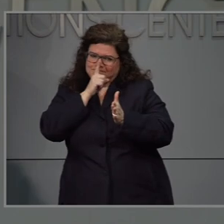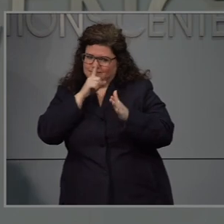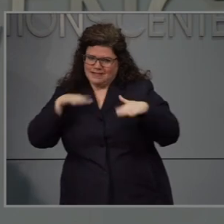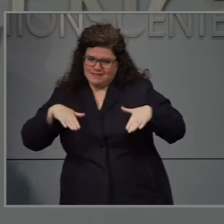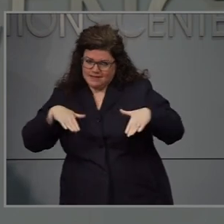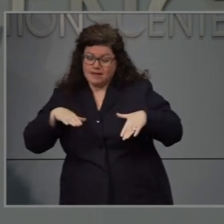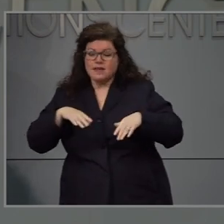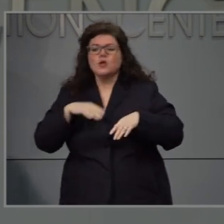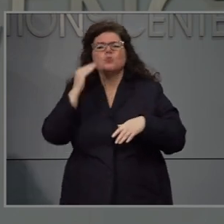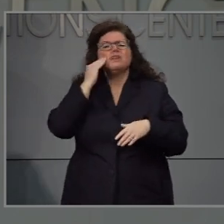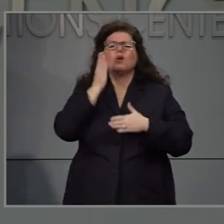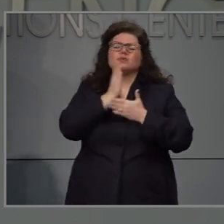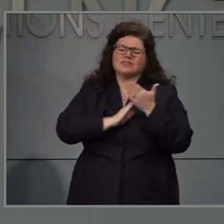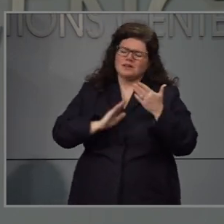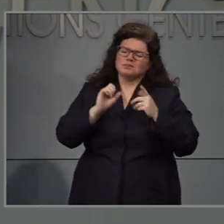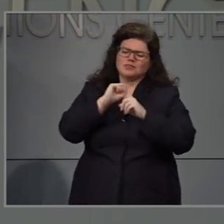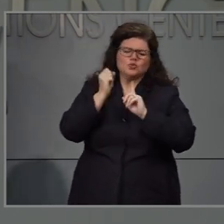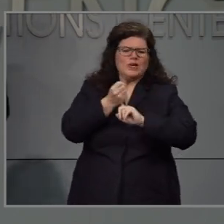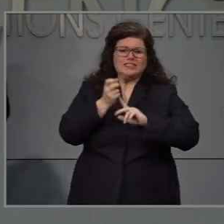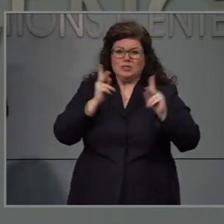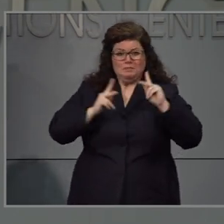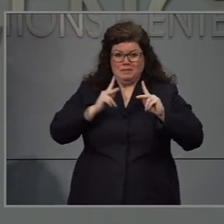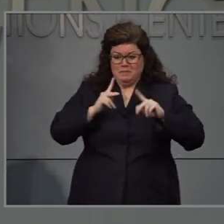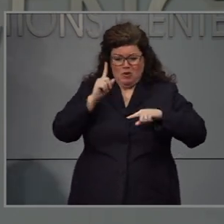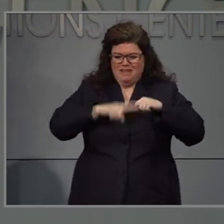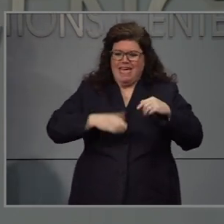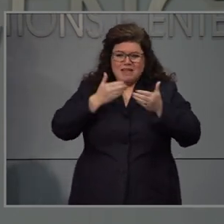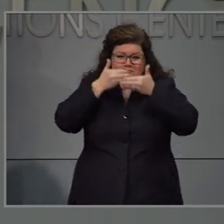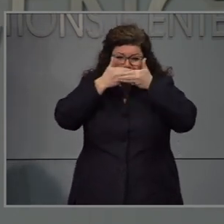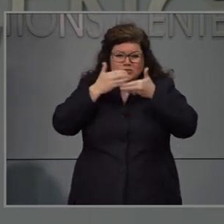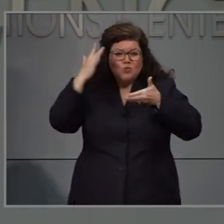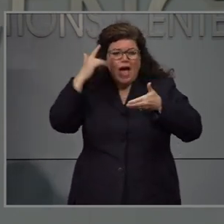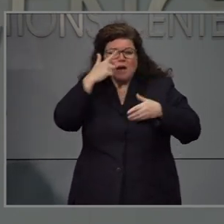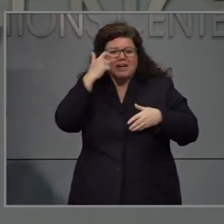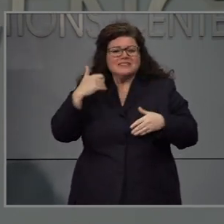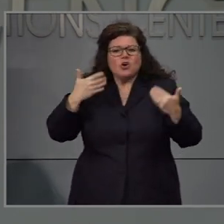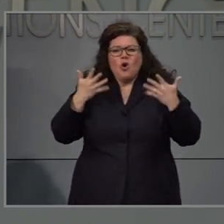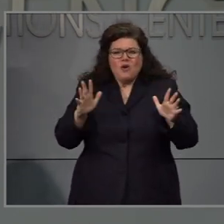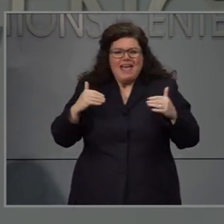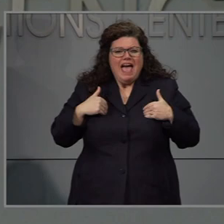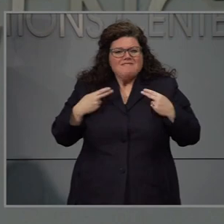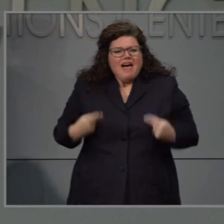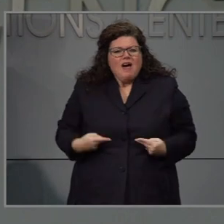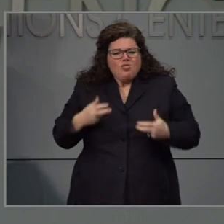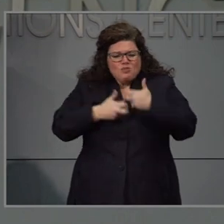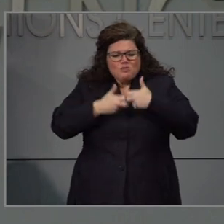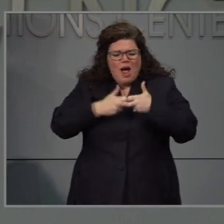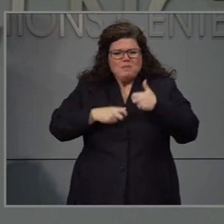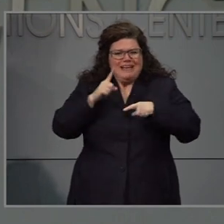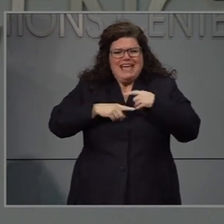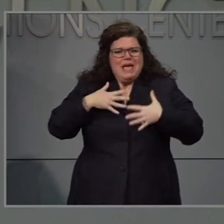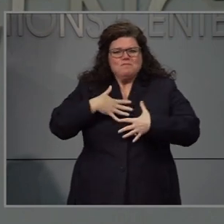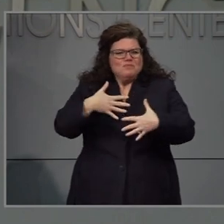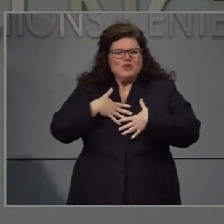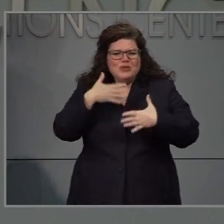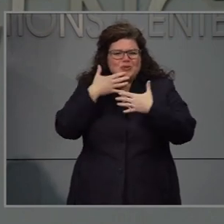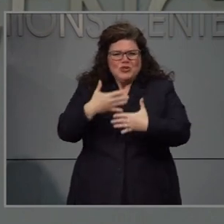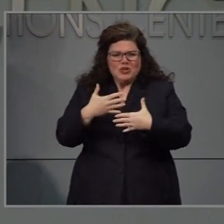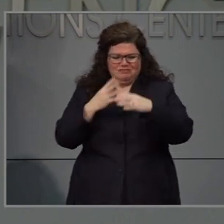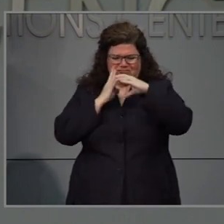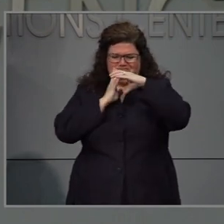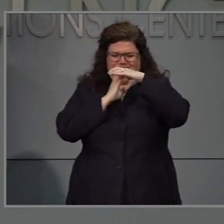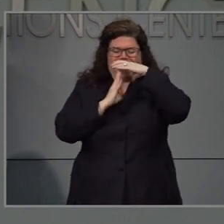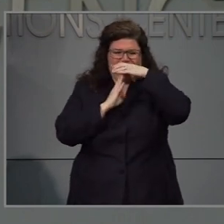pero no se exige, sabemos que hay ciertas circunstancias en donde las personas pudieran tener problemas para respirar u otras